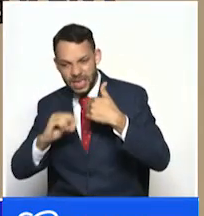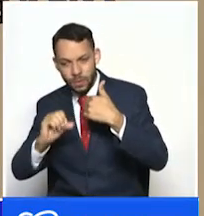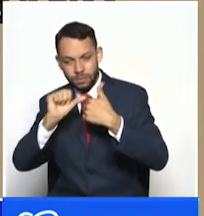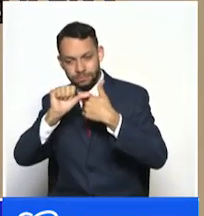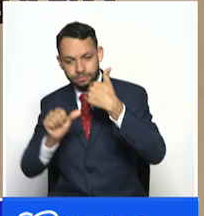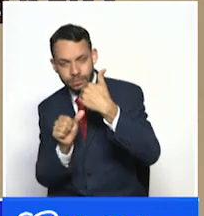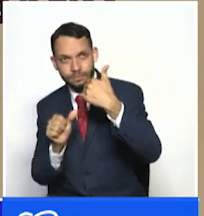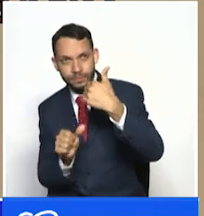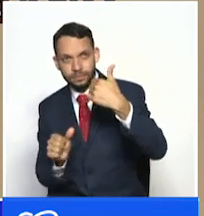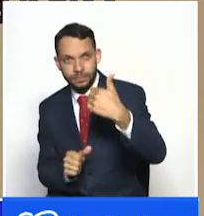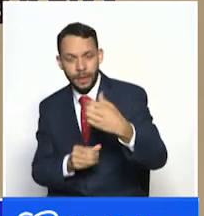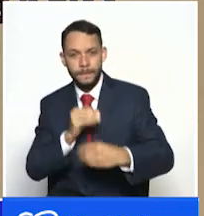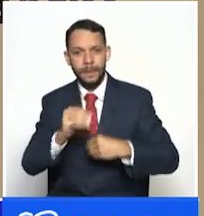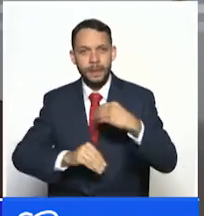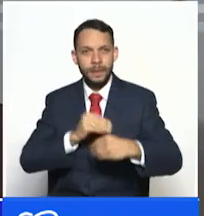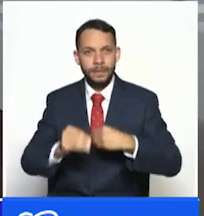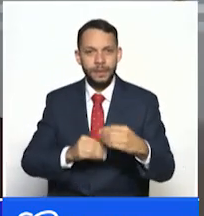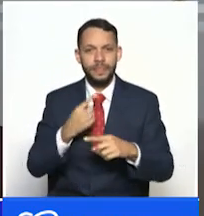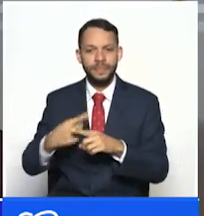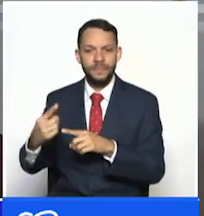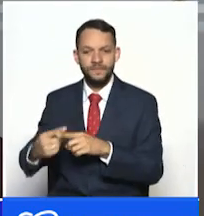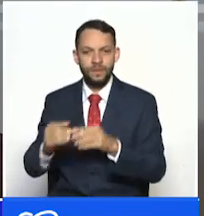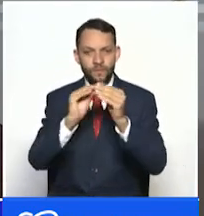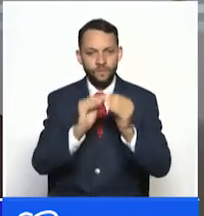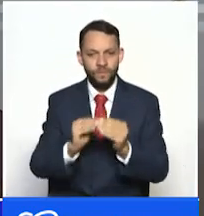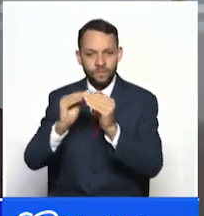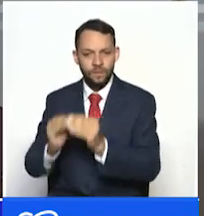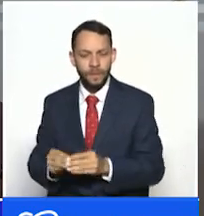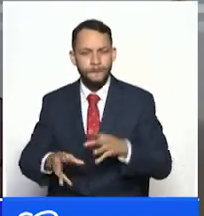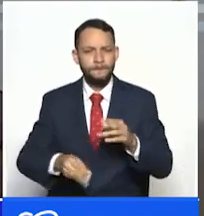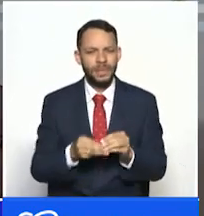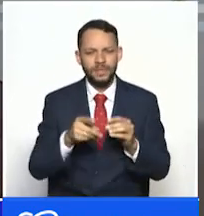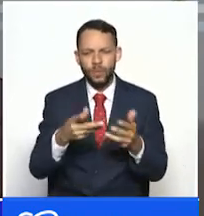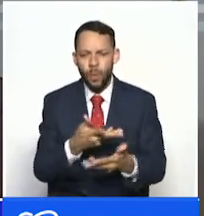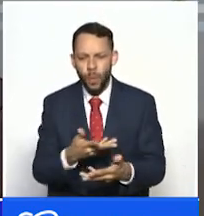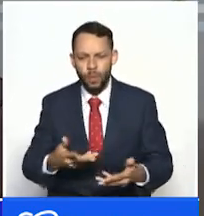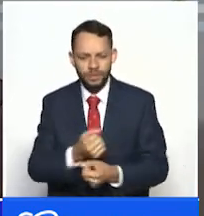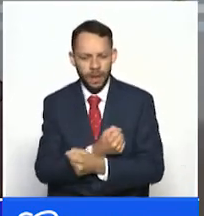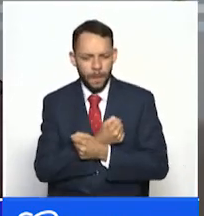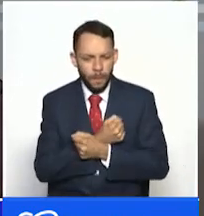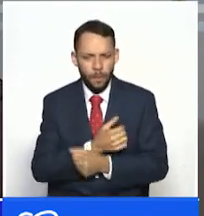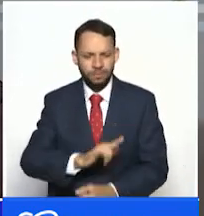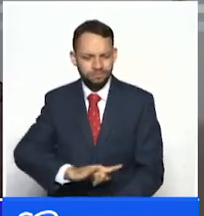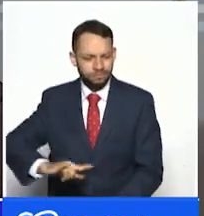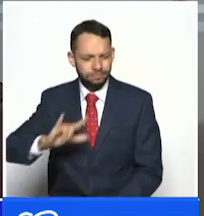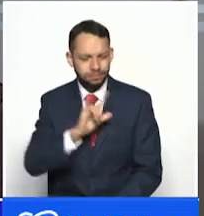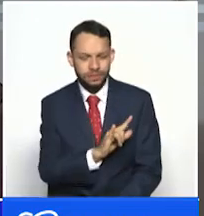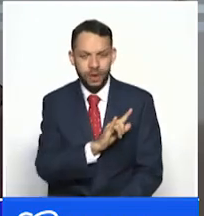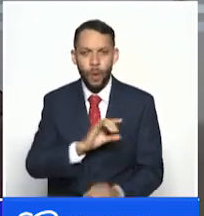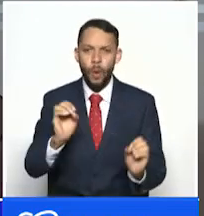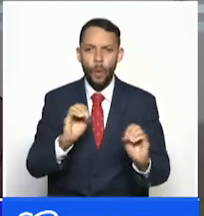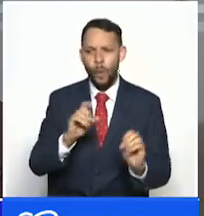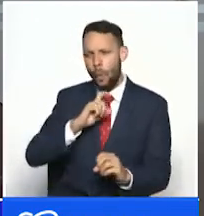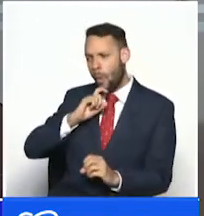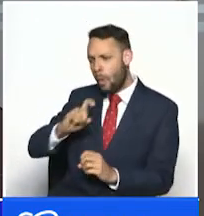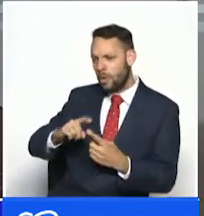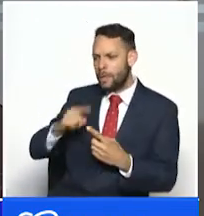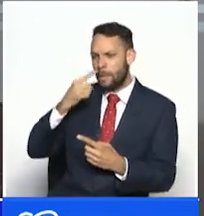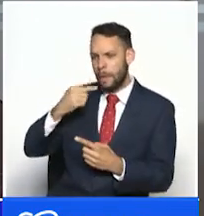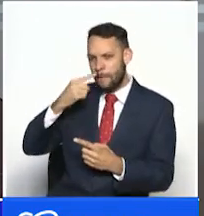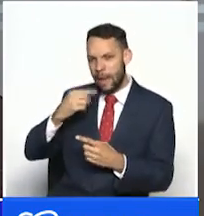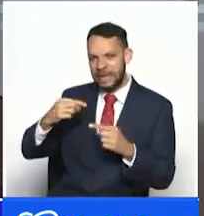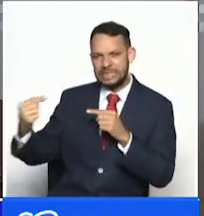entonces es una saga es una saga y esos rencores y esos amores y todas estas cuestiones humanas